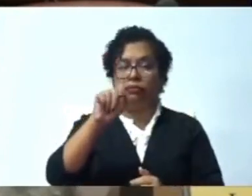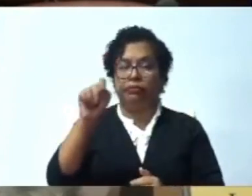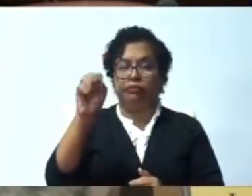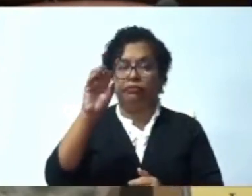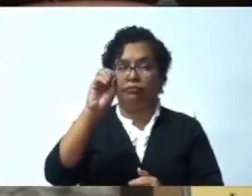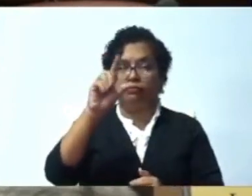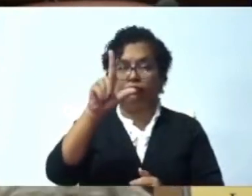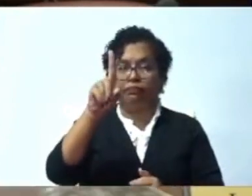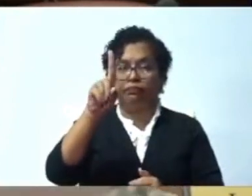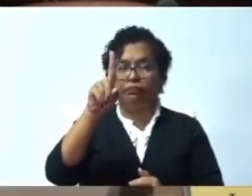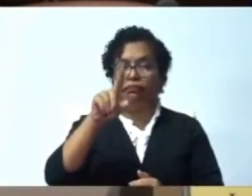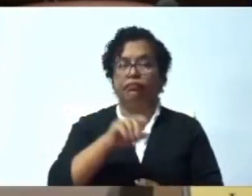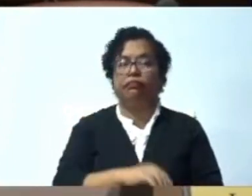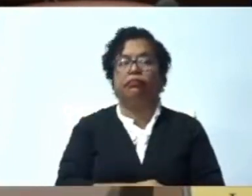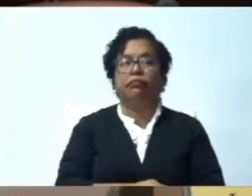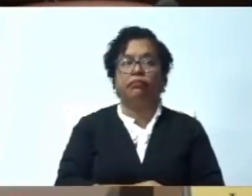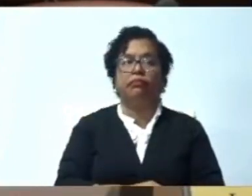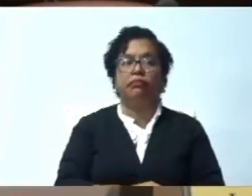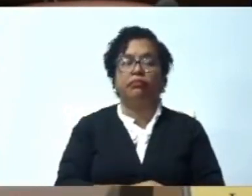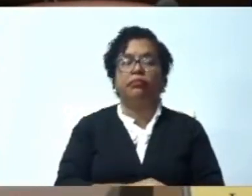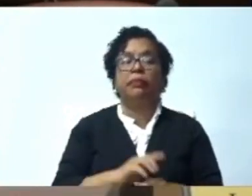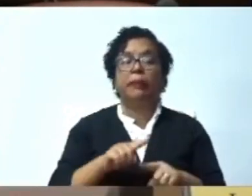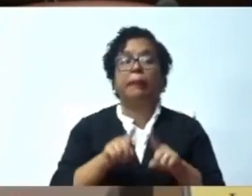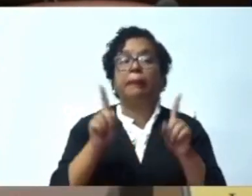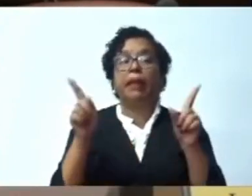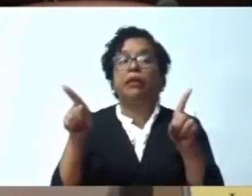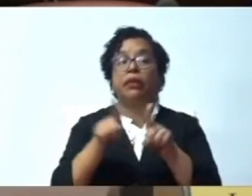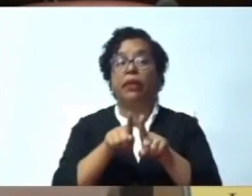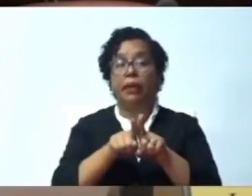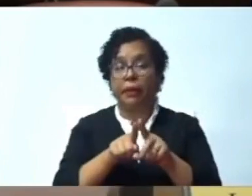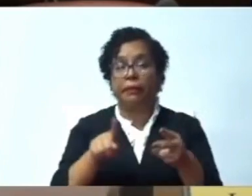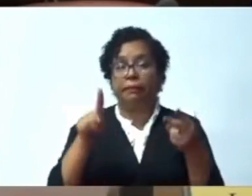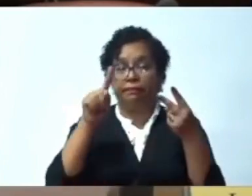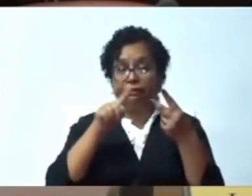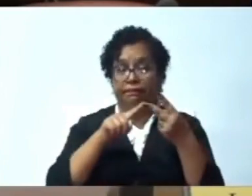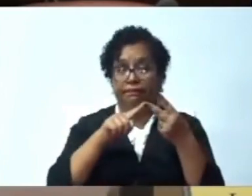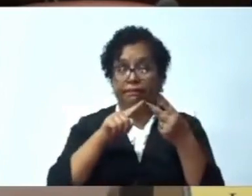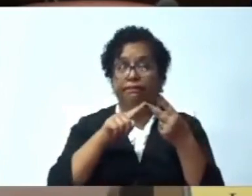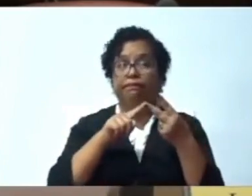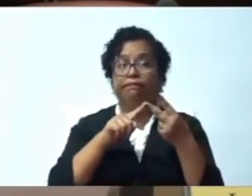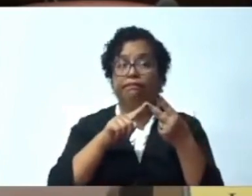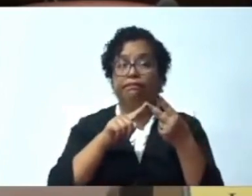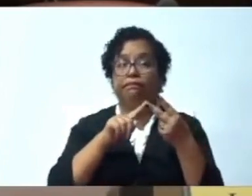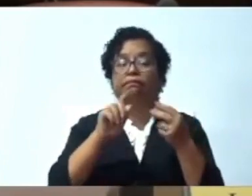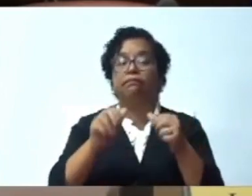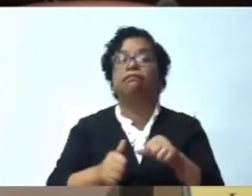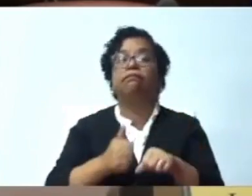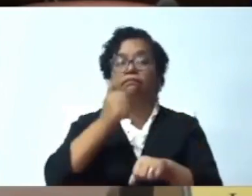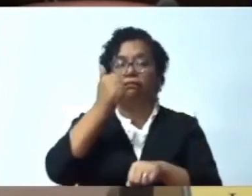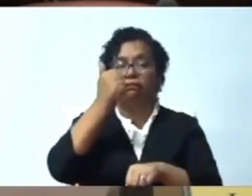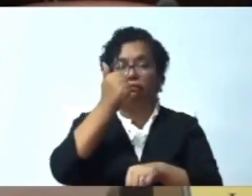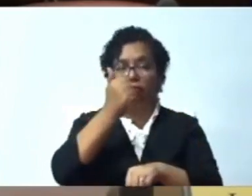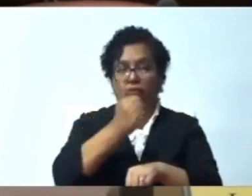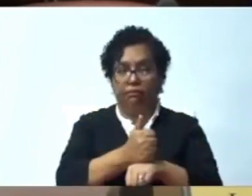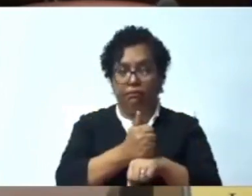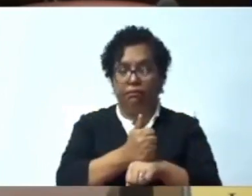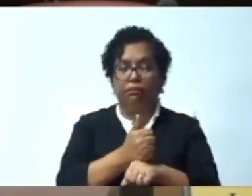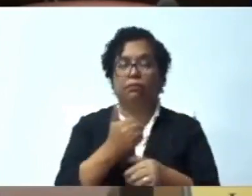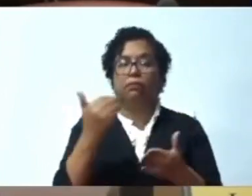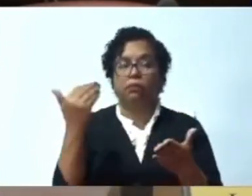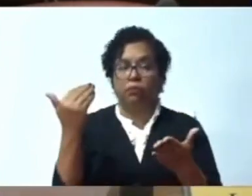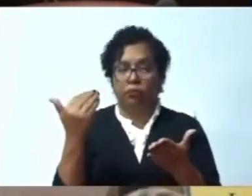también estamos creando una nueva institución con competencia y explicamos,